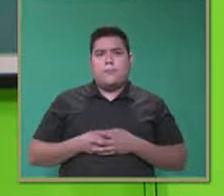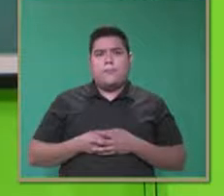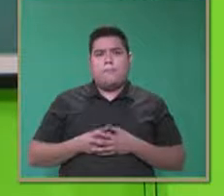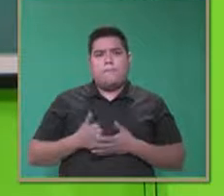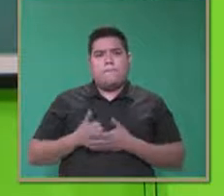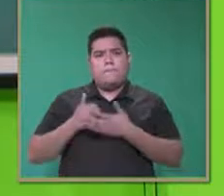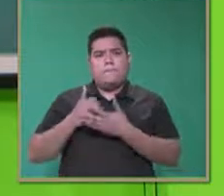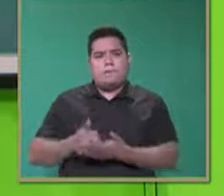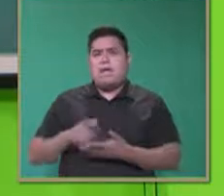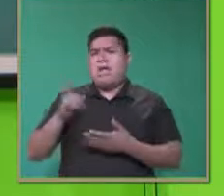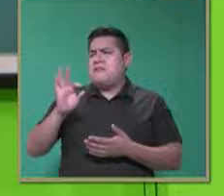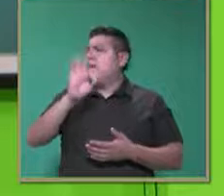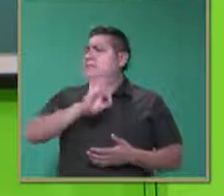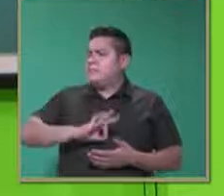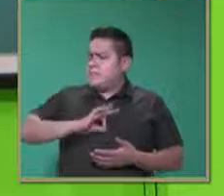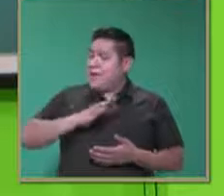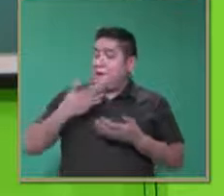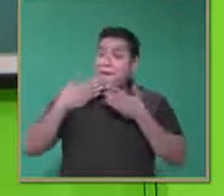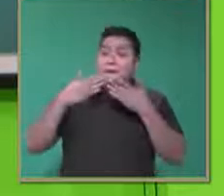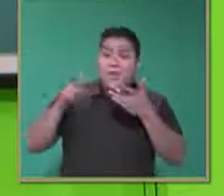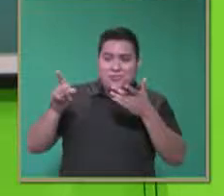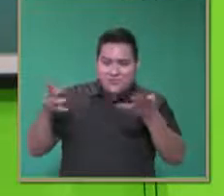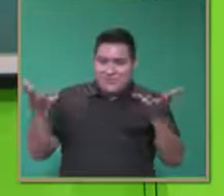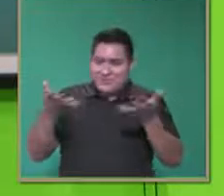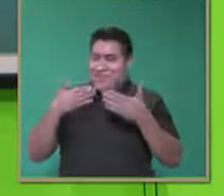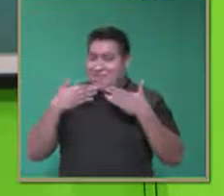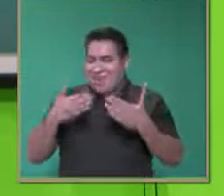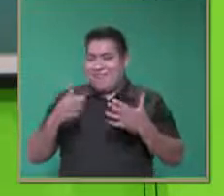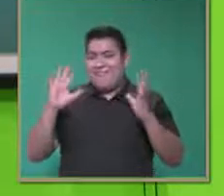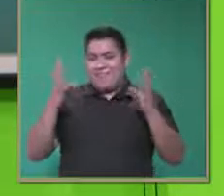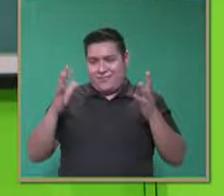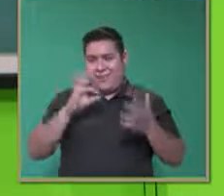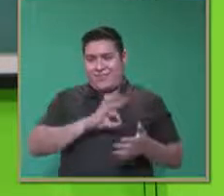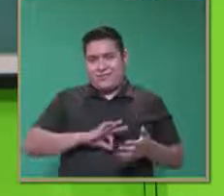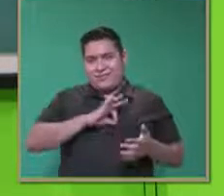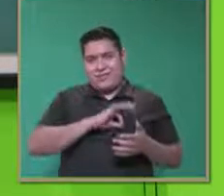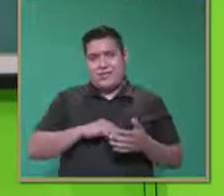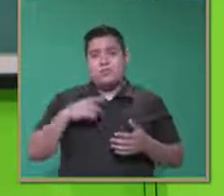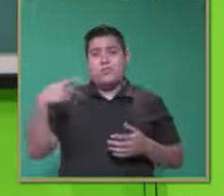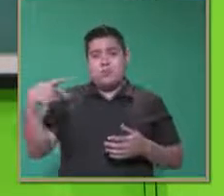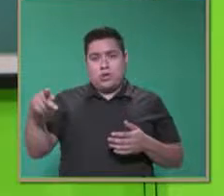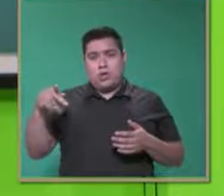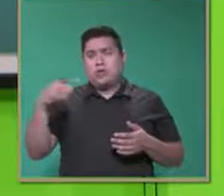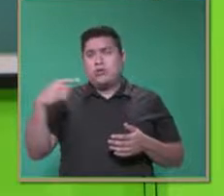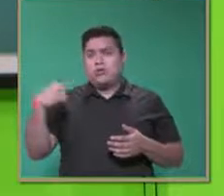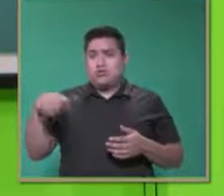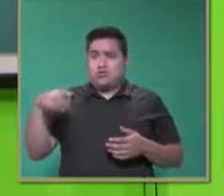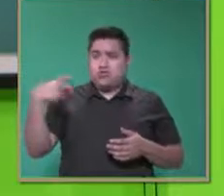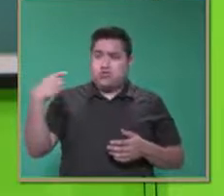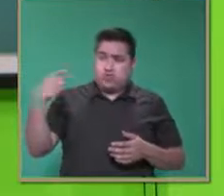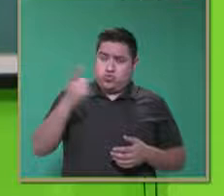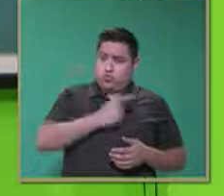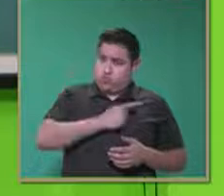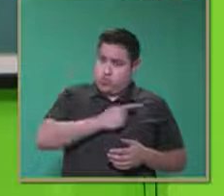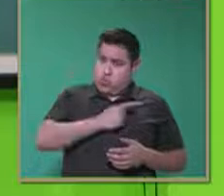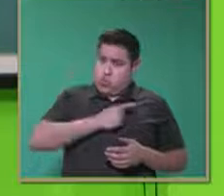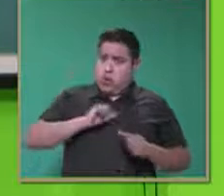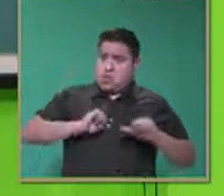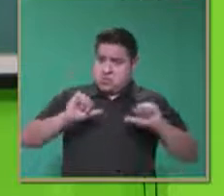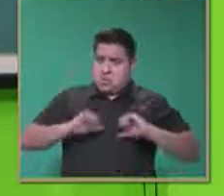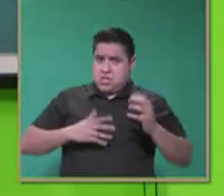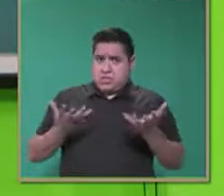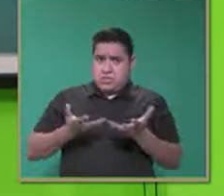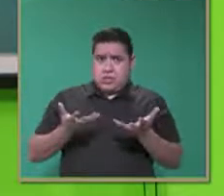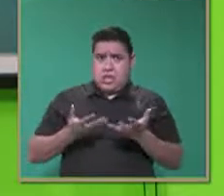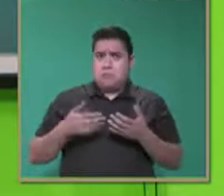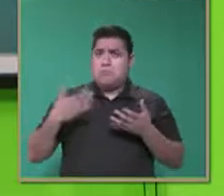reconocer si lograron, por ejemplo, hacer una actividad por sí solos, si lograron hacer una actividad que anteriormente